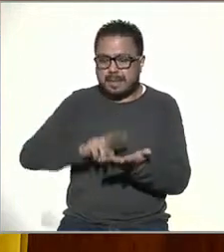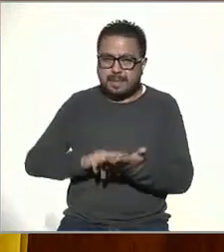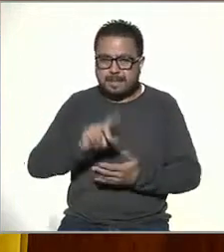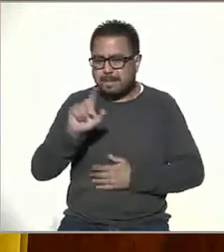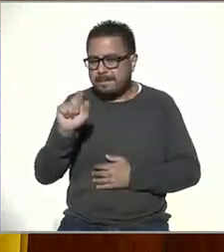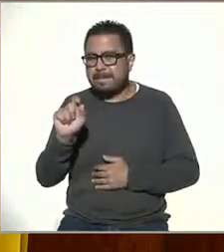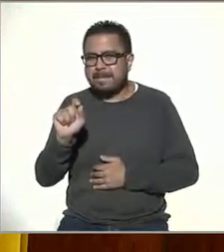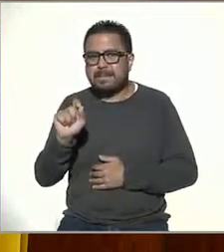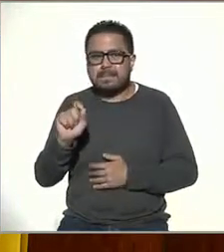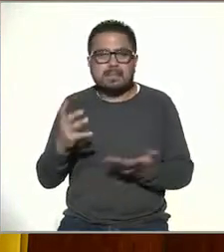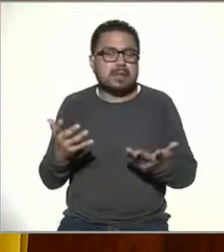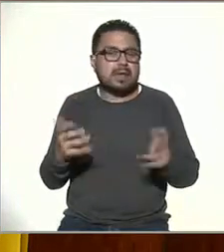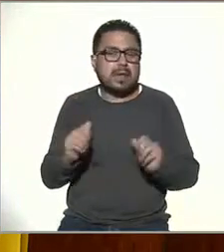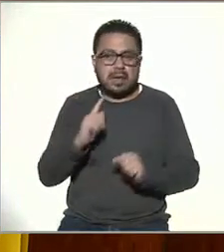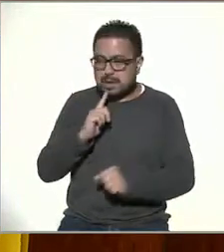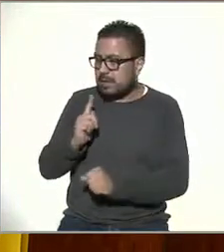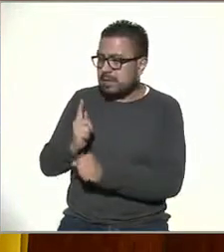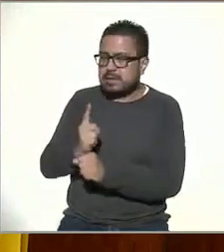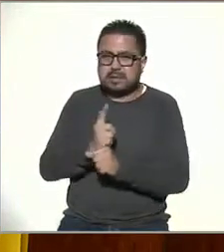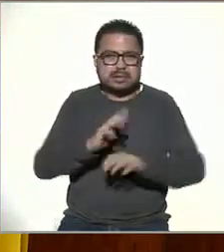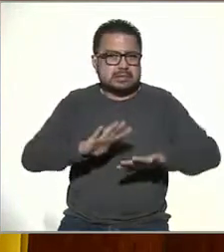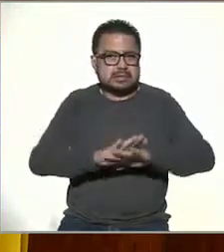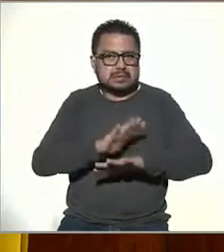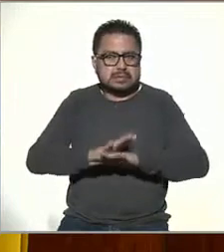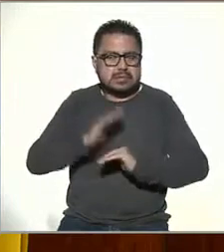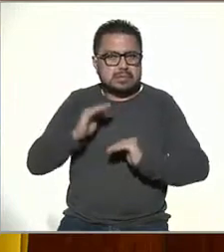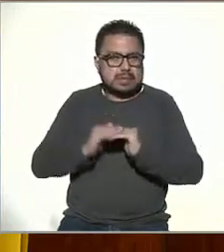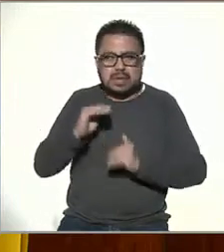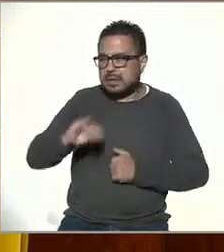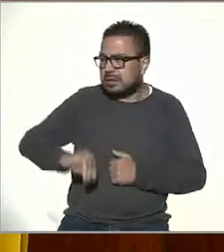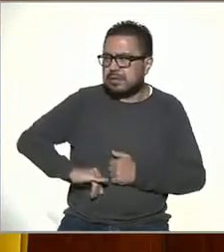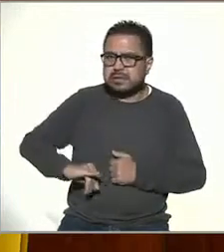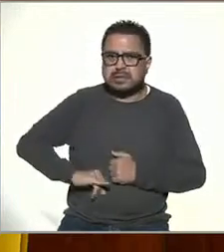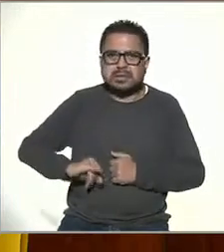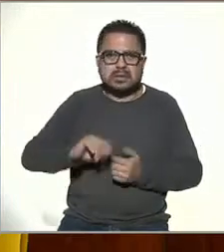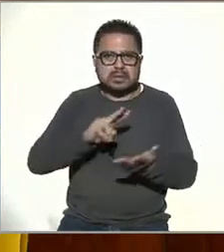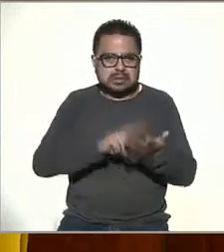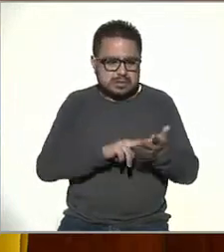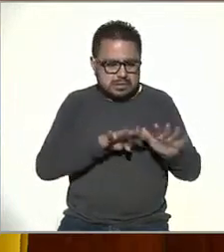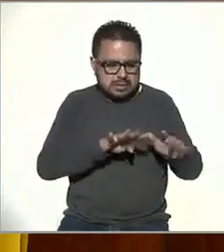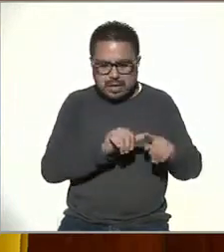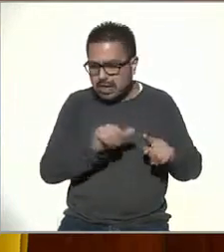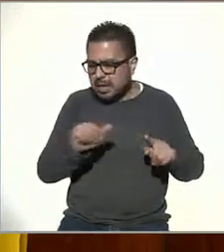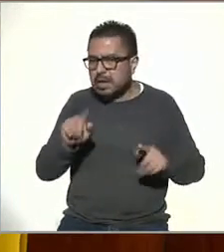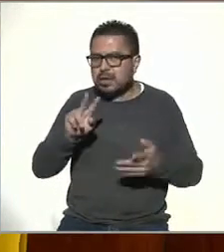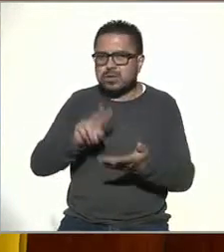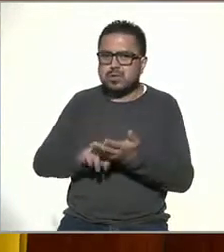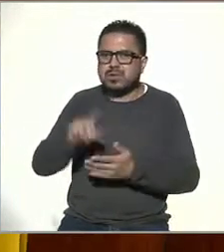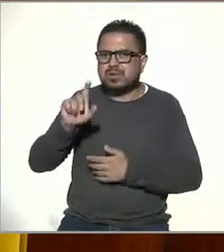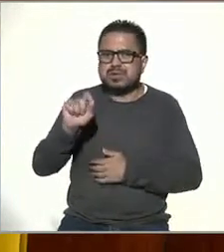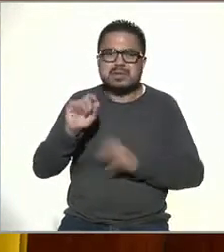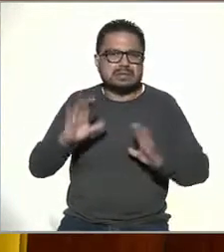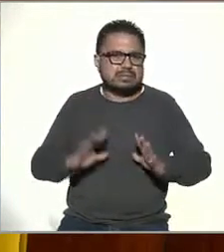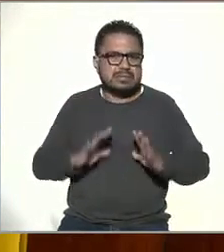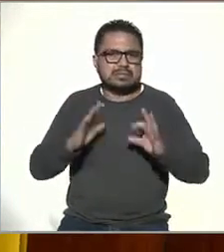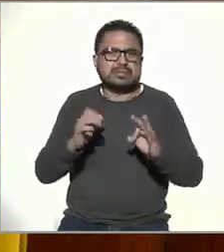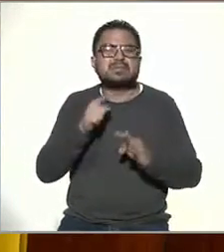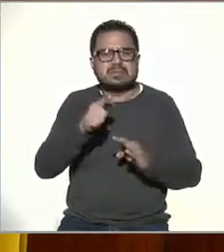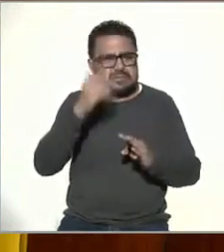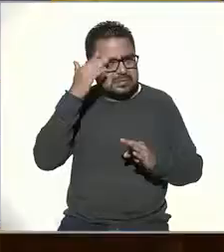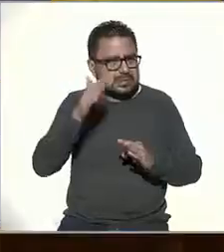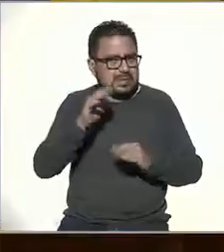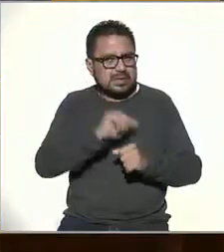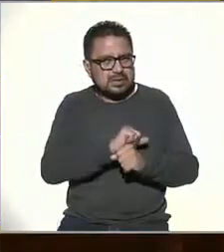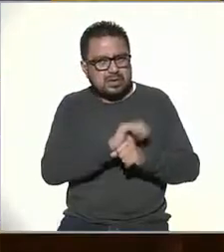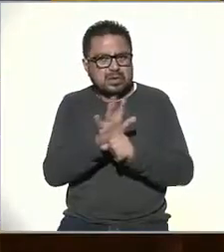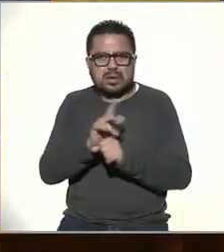ya se ven cambios muy interesantes del 19 al 20, ocasionados fundamentalmente por la pandemia.